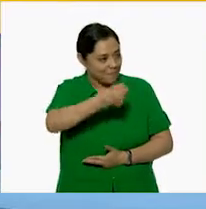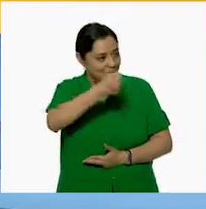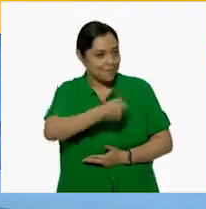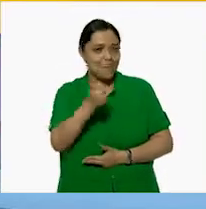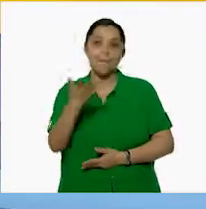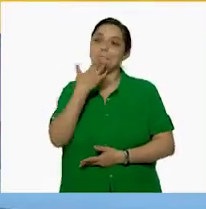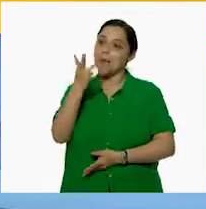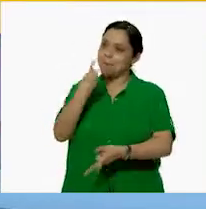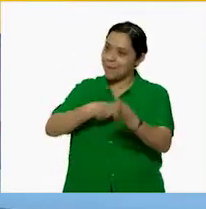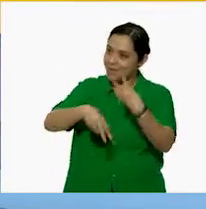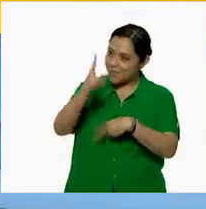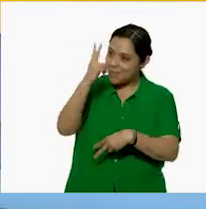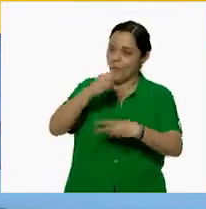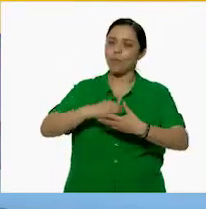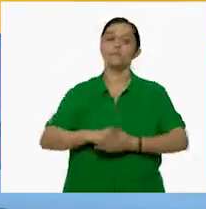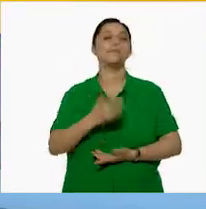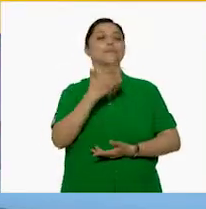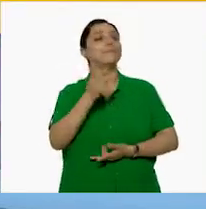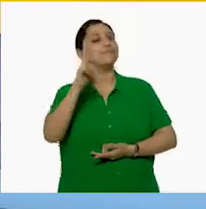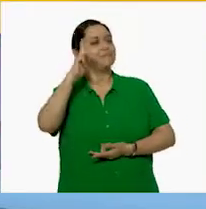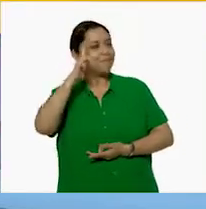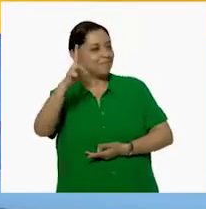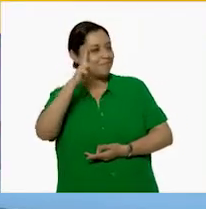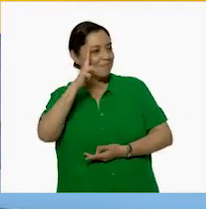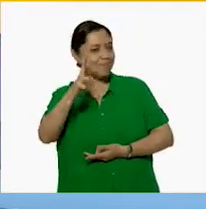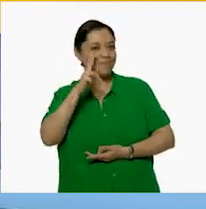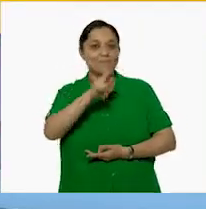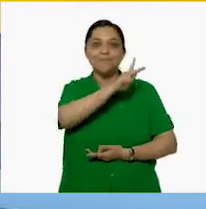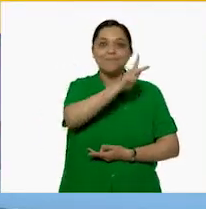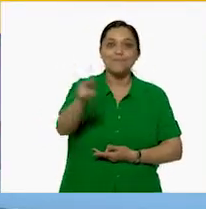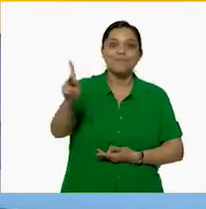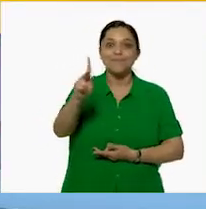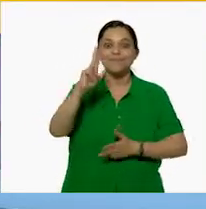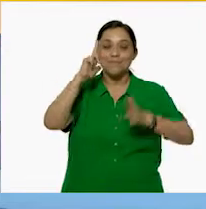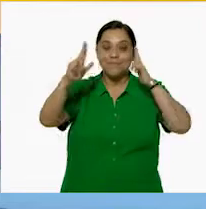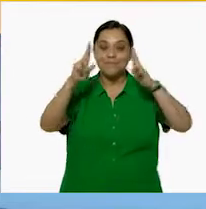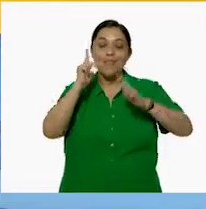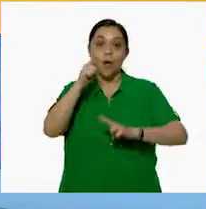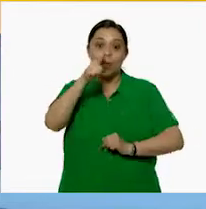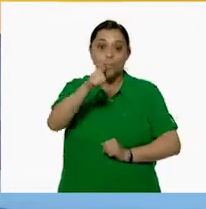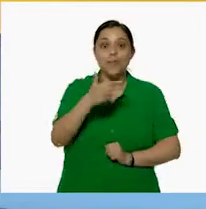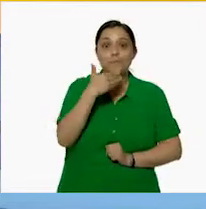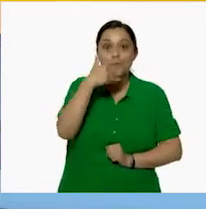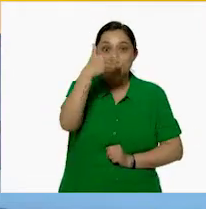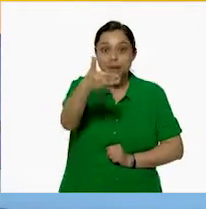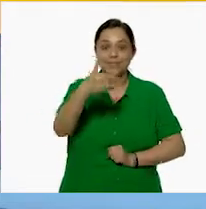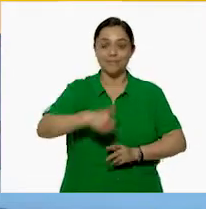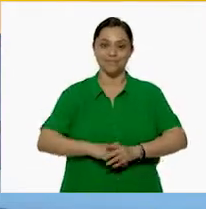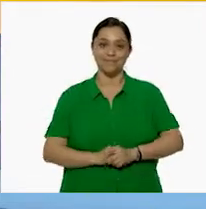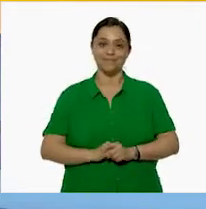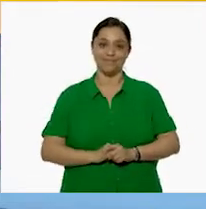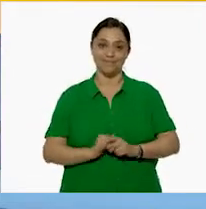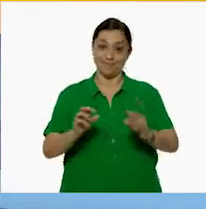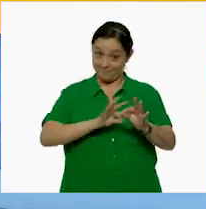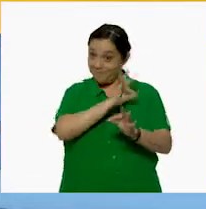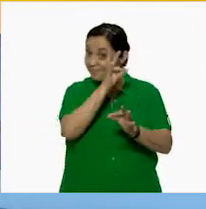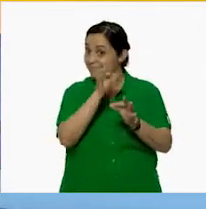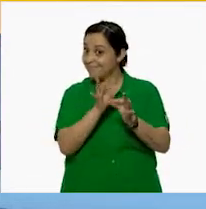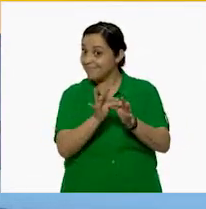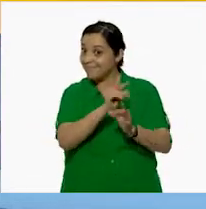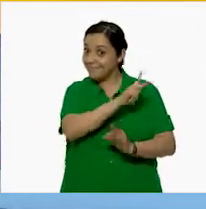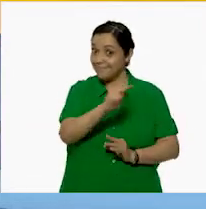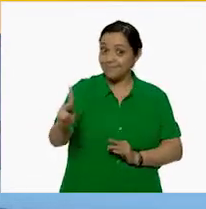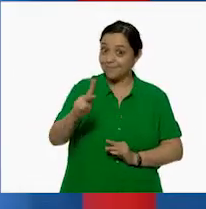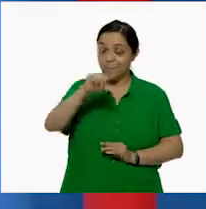bienvenido, ¿cómo estás? Muy bien. Hola, Jenny. Niños y niñas allá en casa. Espero que se encuentren muy bien. ¿Listos y listas para